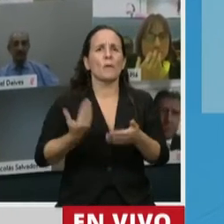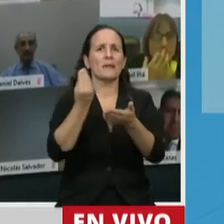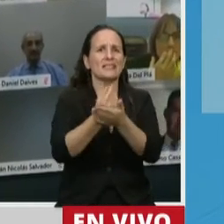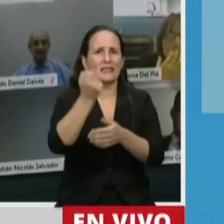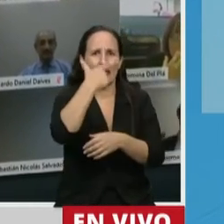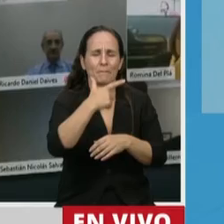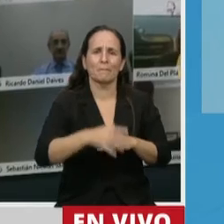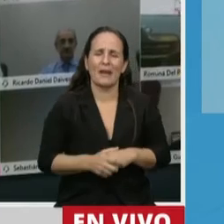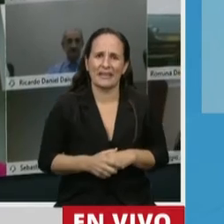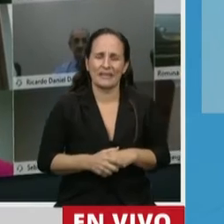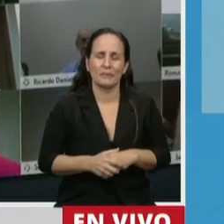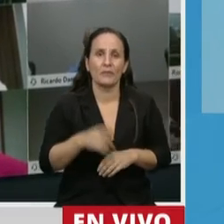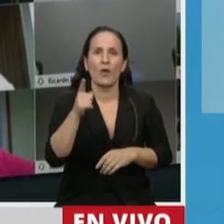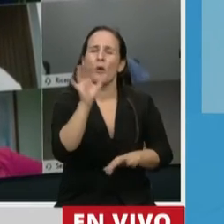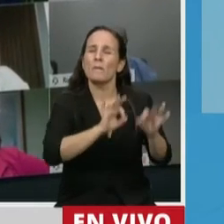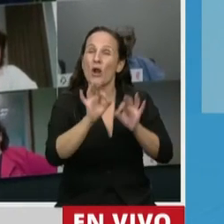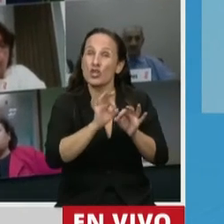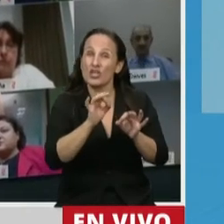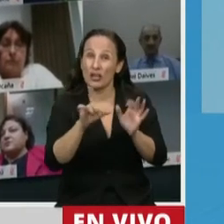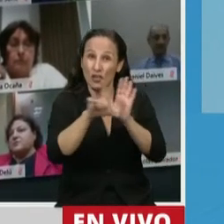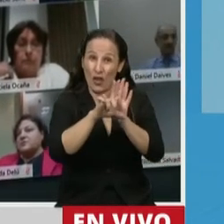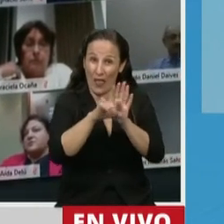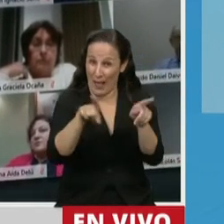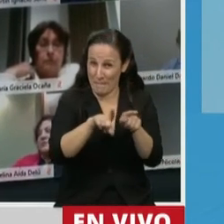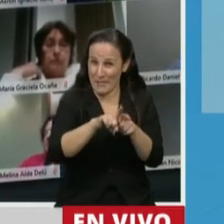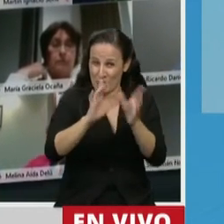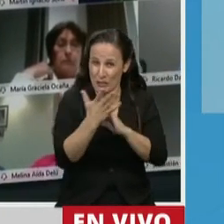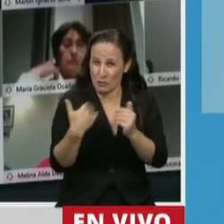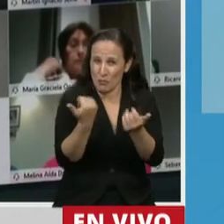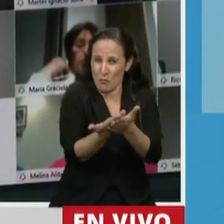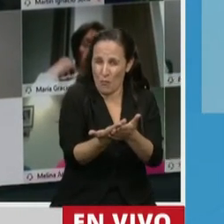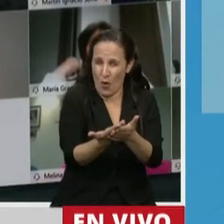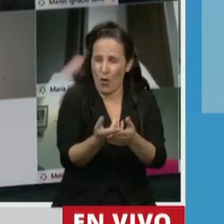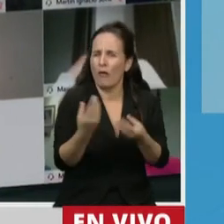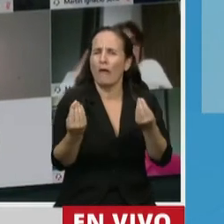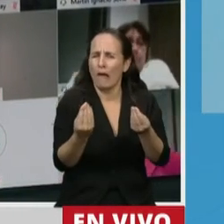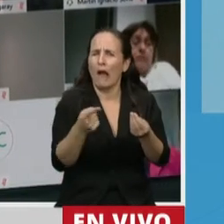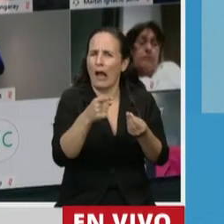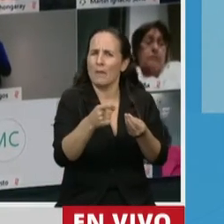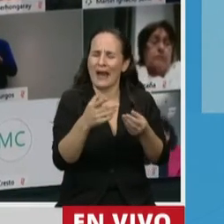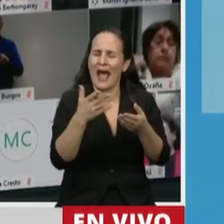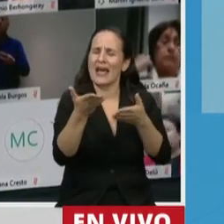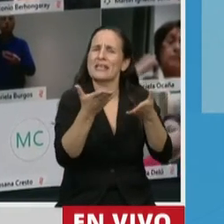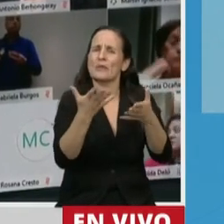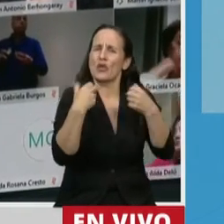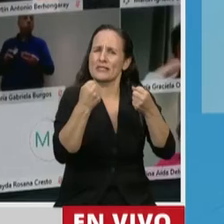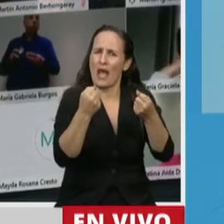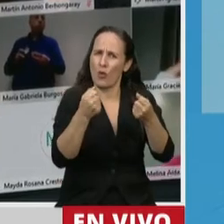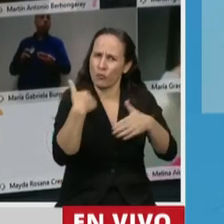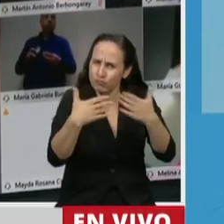Macri. El proyecto que estamos tratando va en la misma sintonía y representa un gran avance para los servicios de salud de nuestro país,